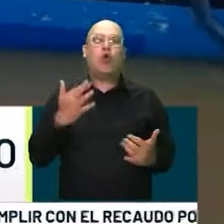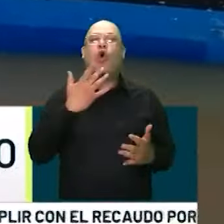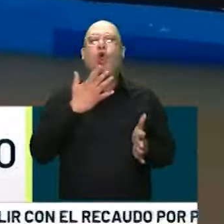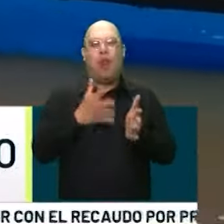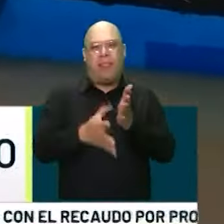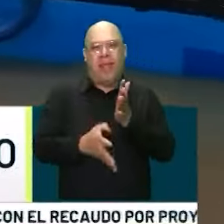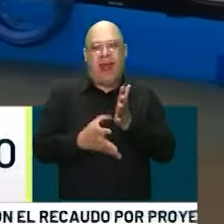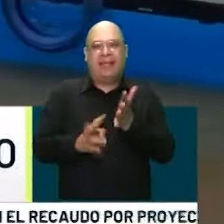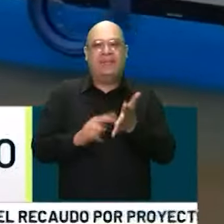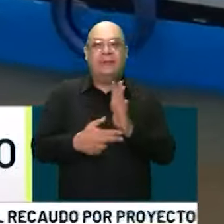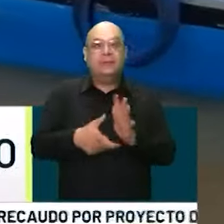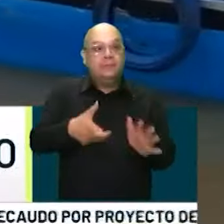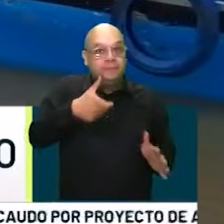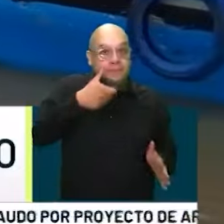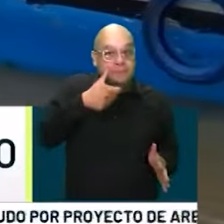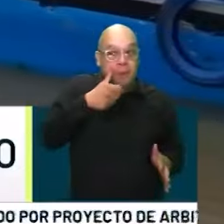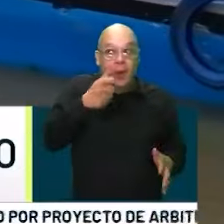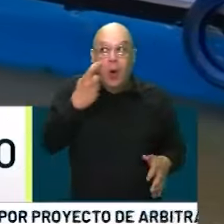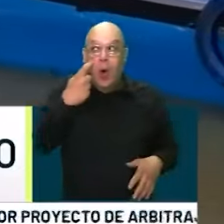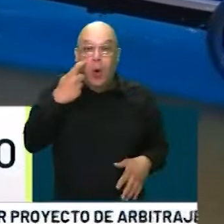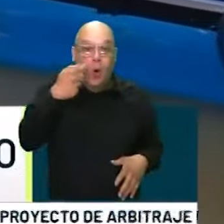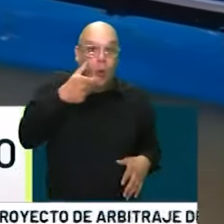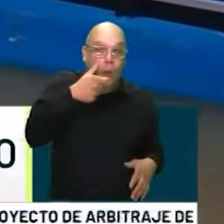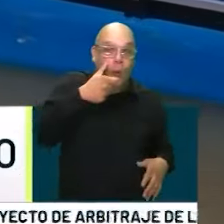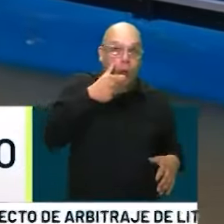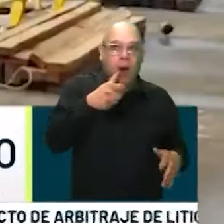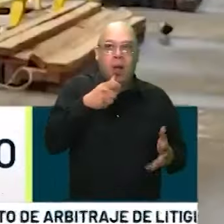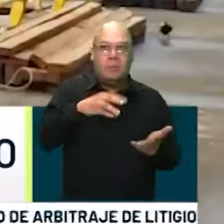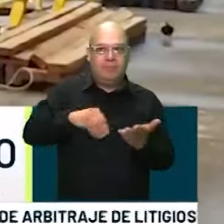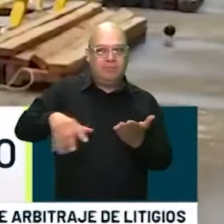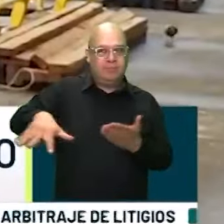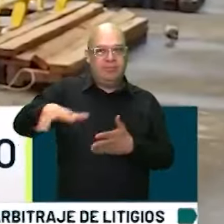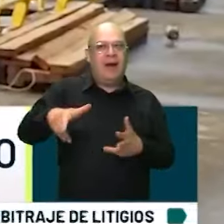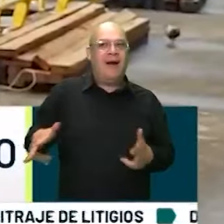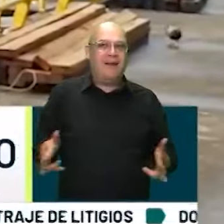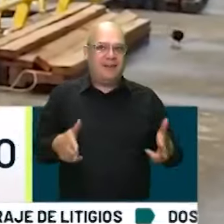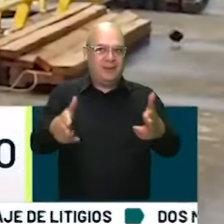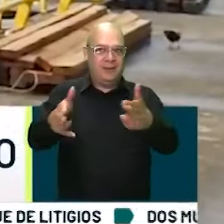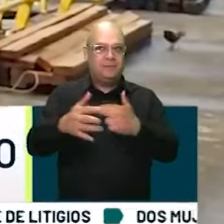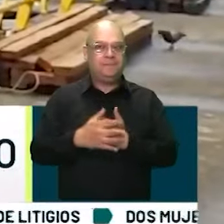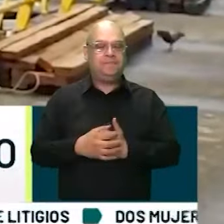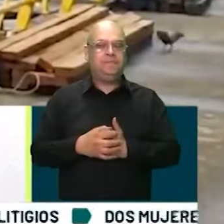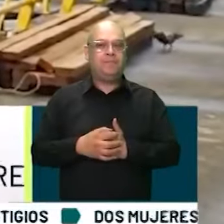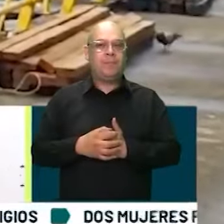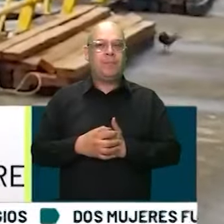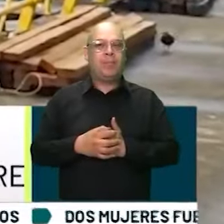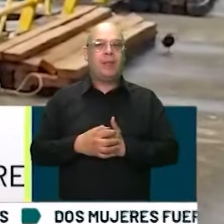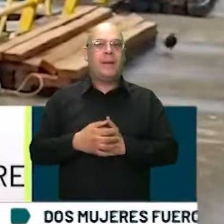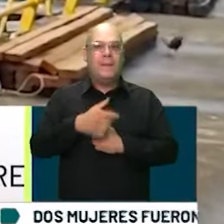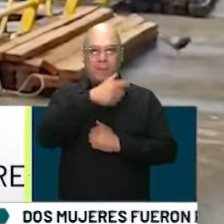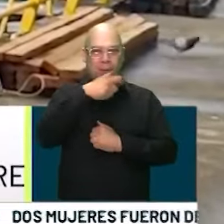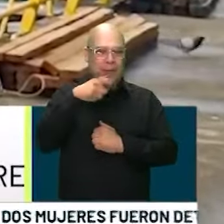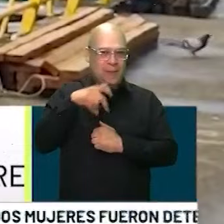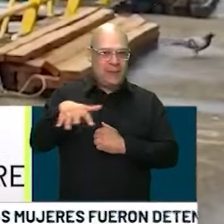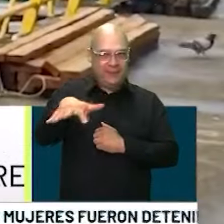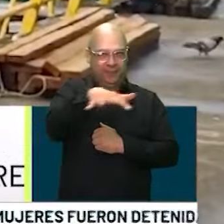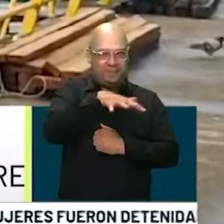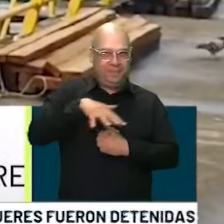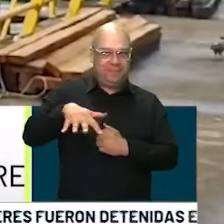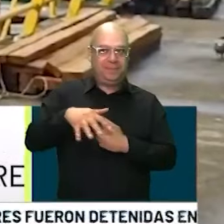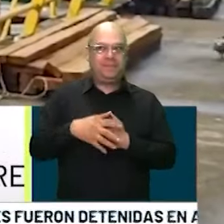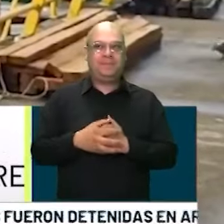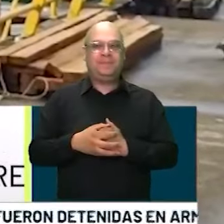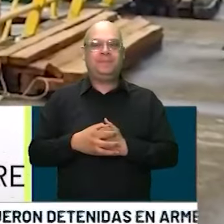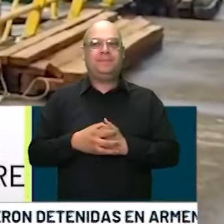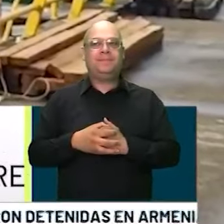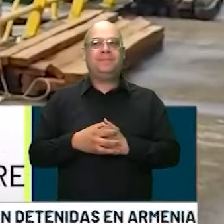Magdalena y sus afluentes. En nuestro municipio tenemos el río